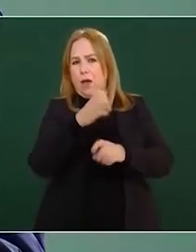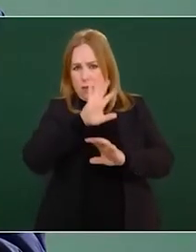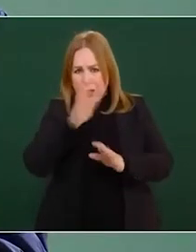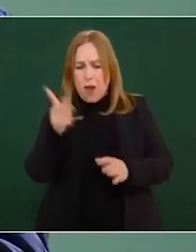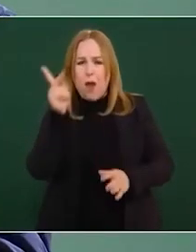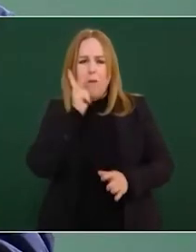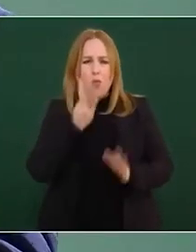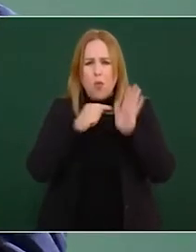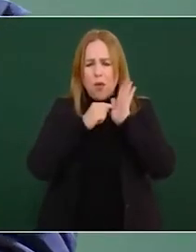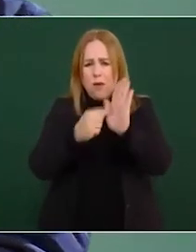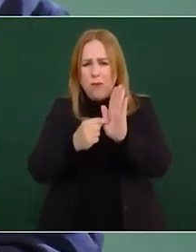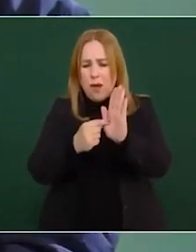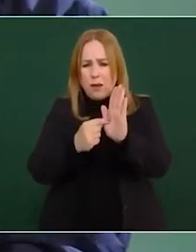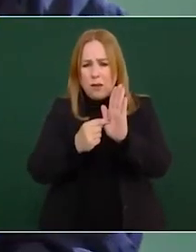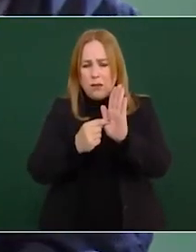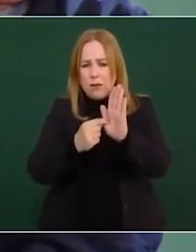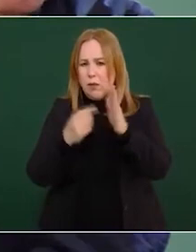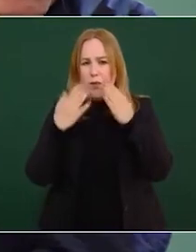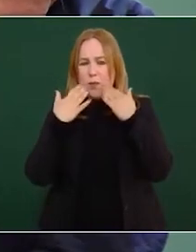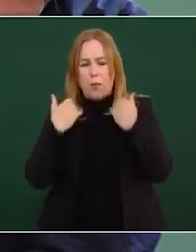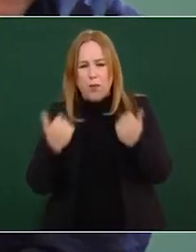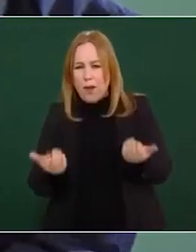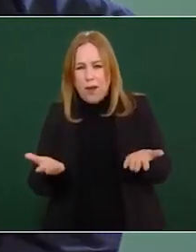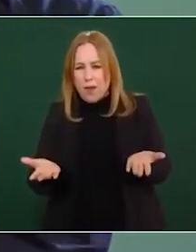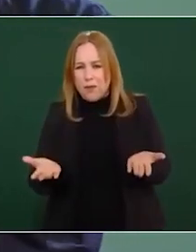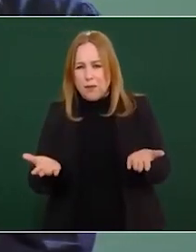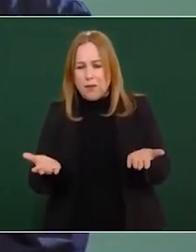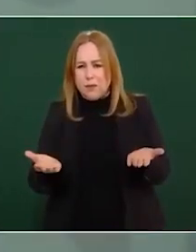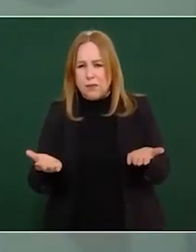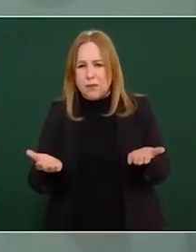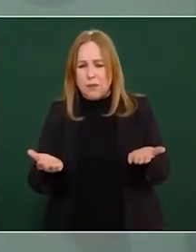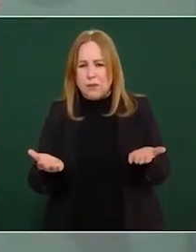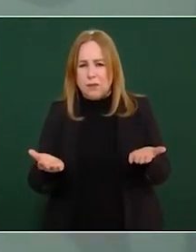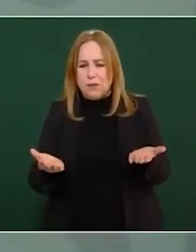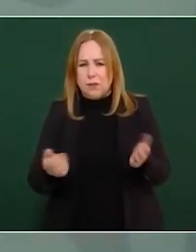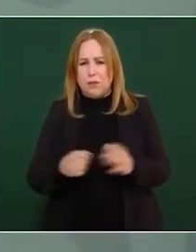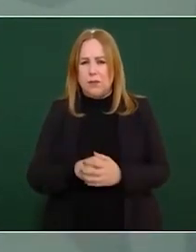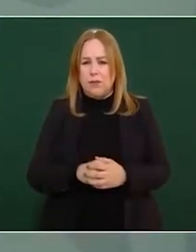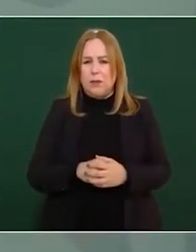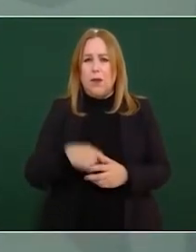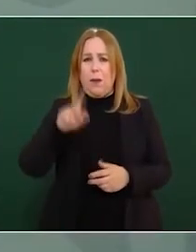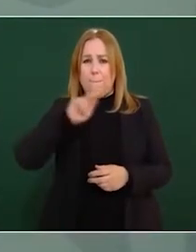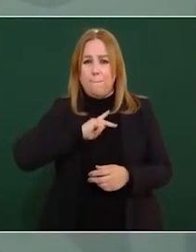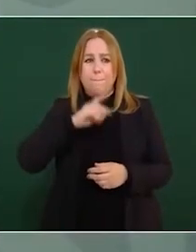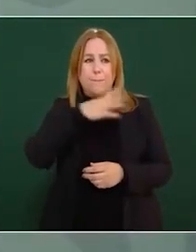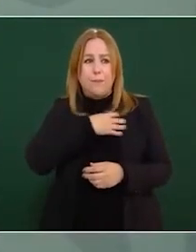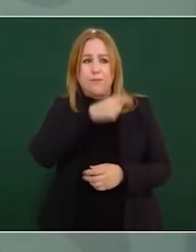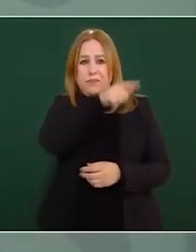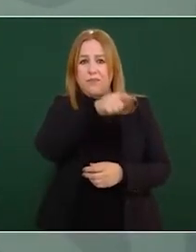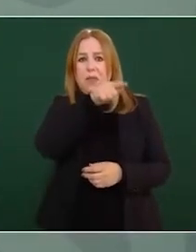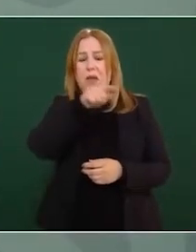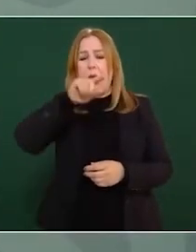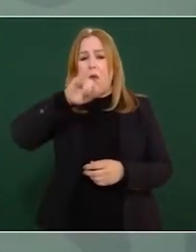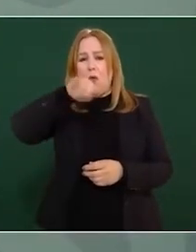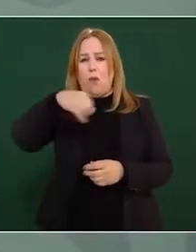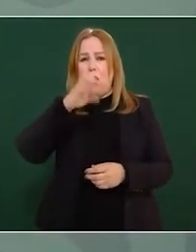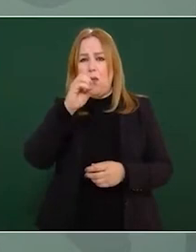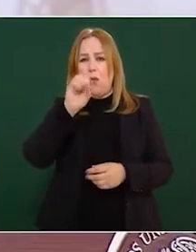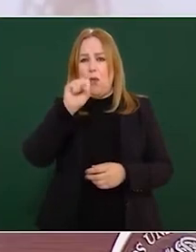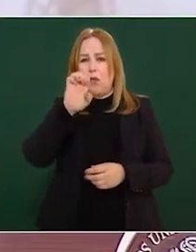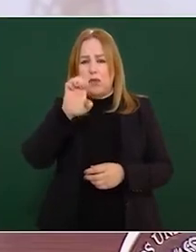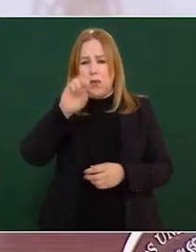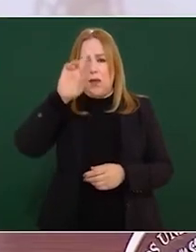da a conocer José Ramón en qué empresa trabaja y ayer el reforma